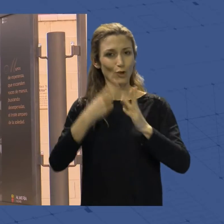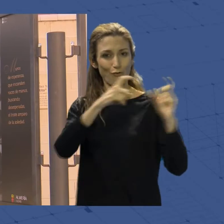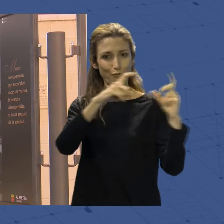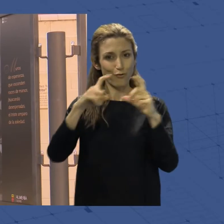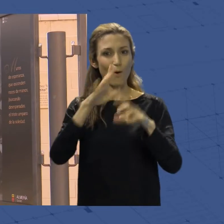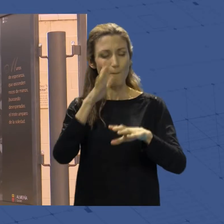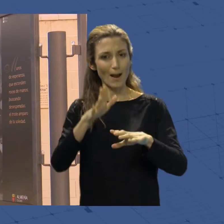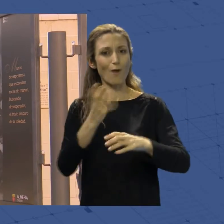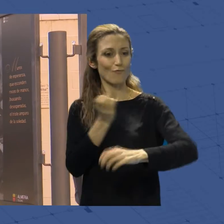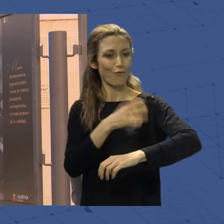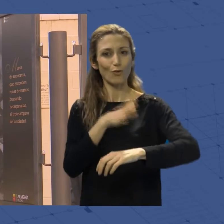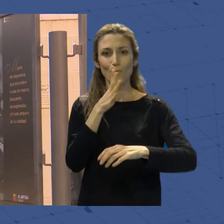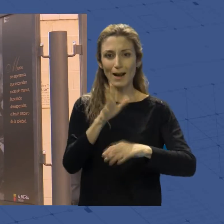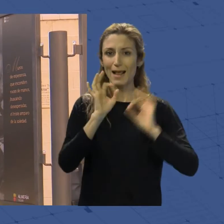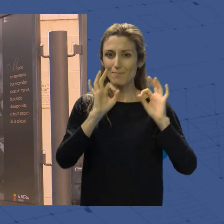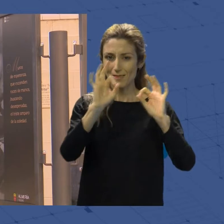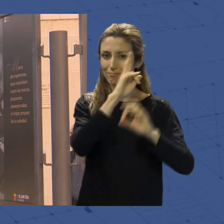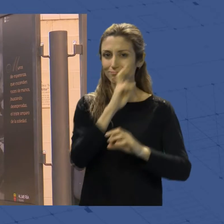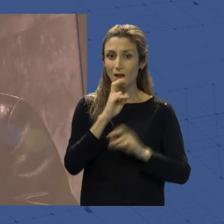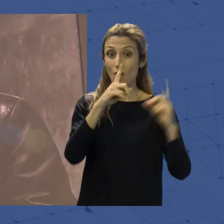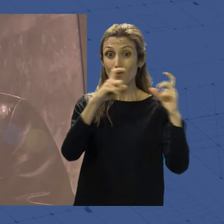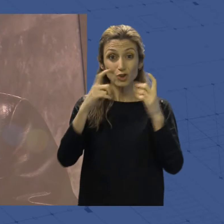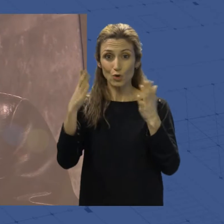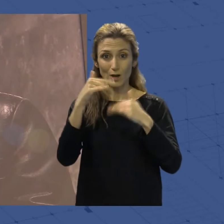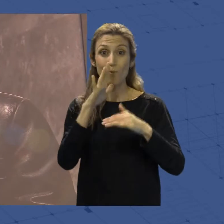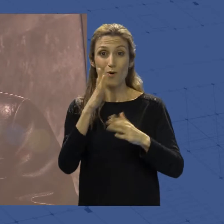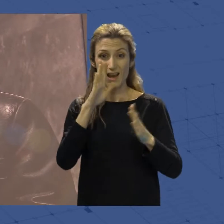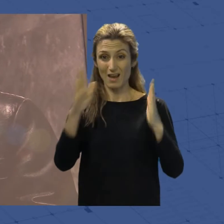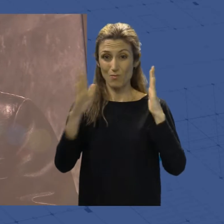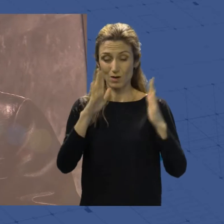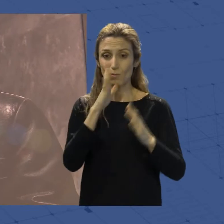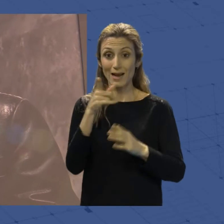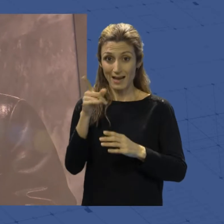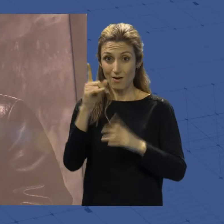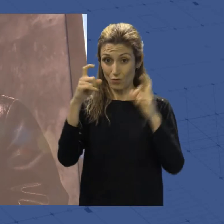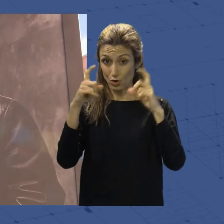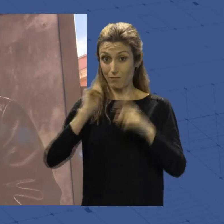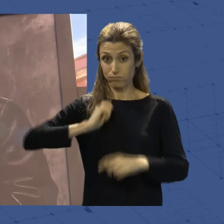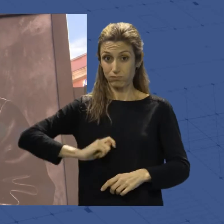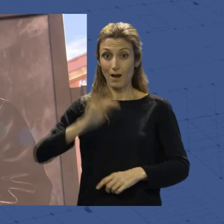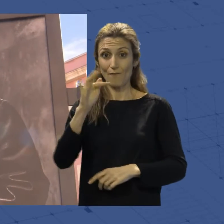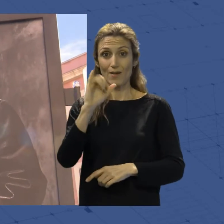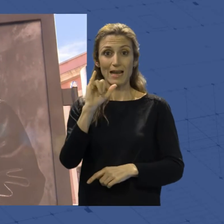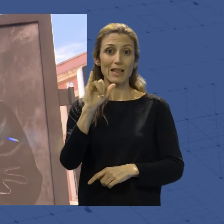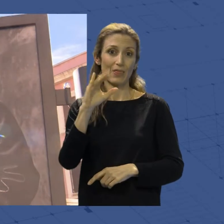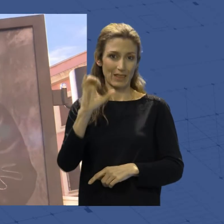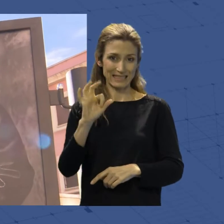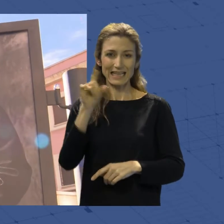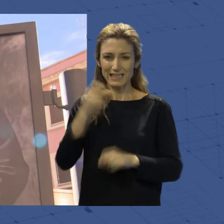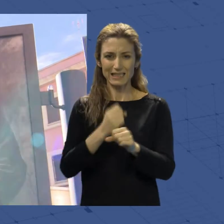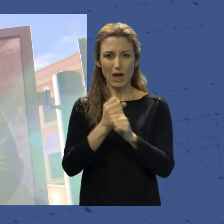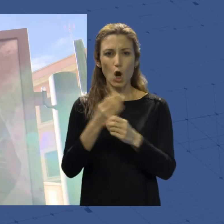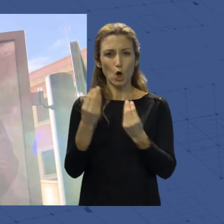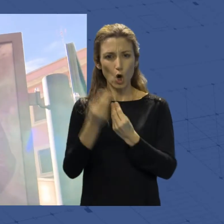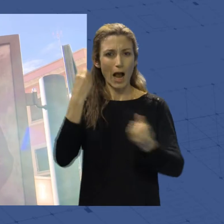documental de los refugios, al no existir fotografías de la época. Felices ha trabajado con un amplio grupo de actores en los que se ha cuidado